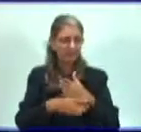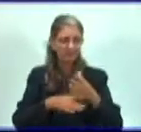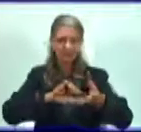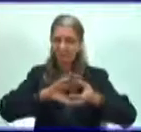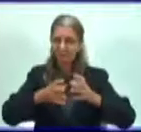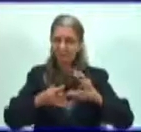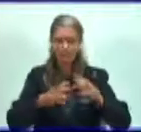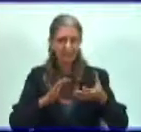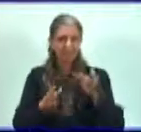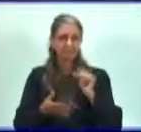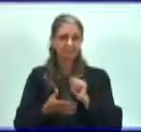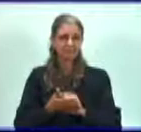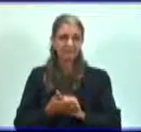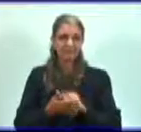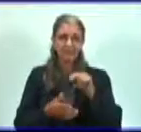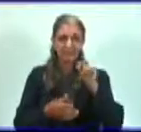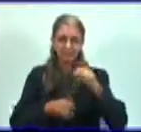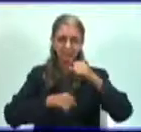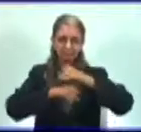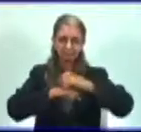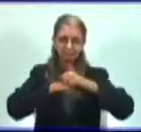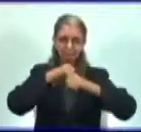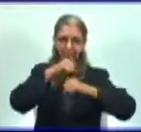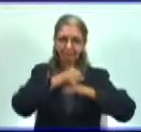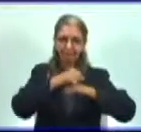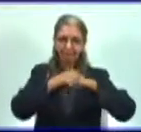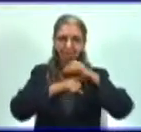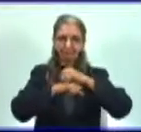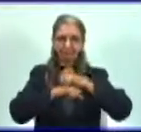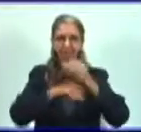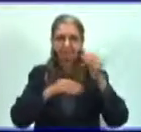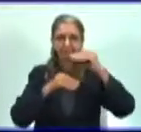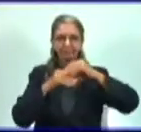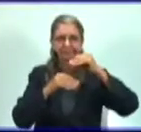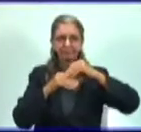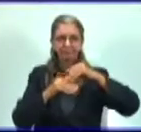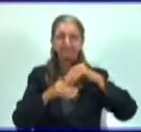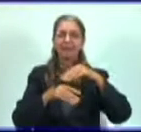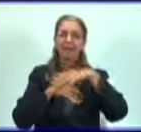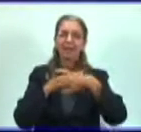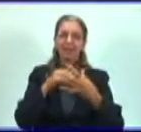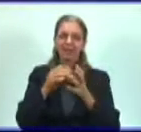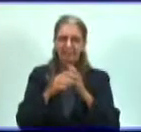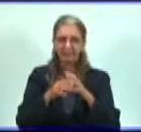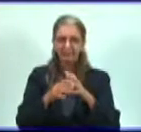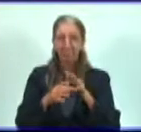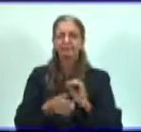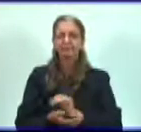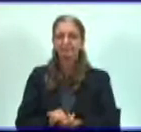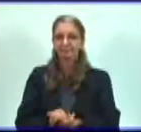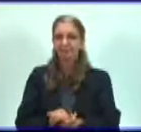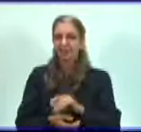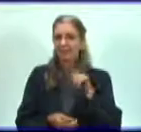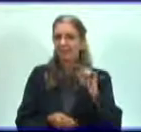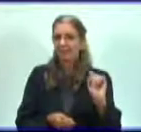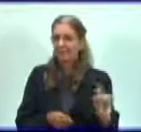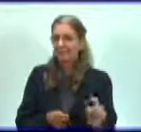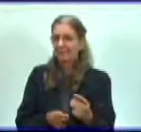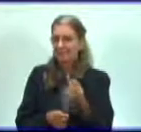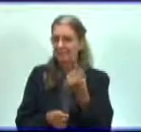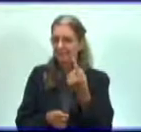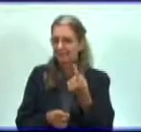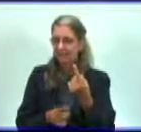se debe a la composición de su estructura. Ya entonces, estamos en